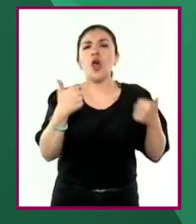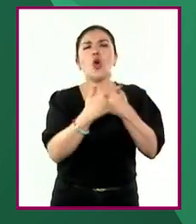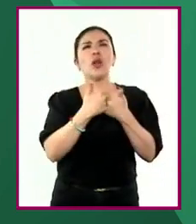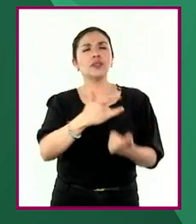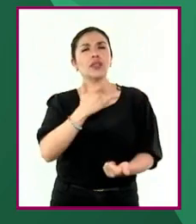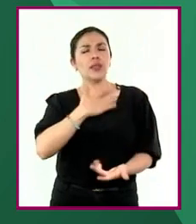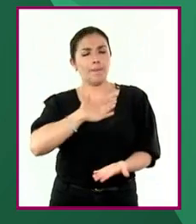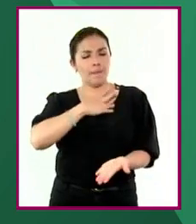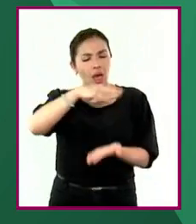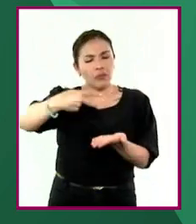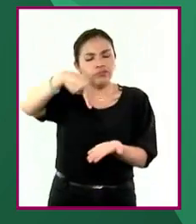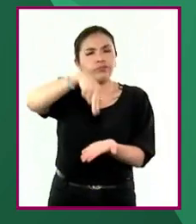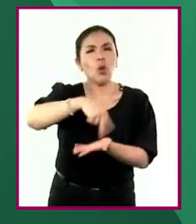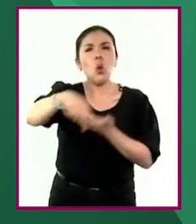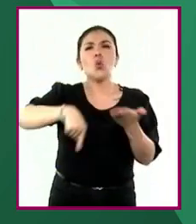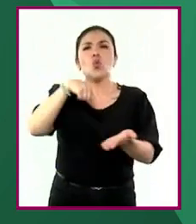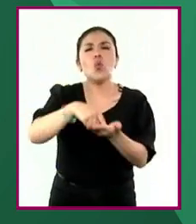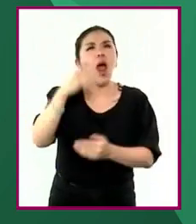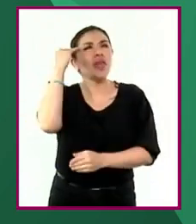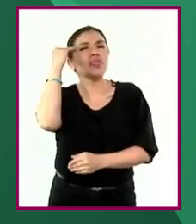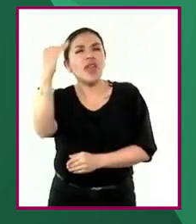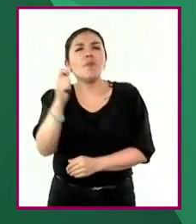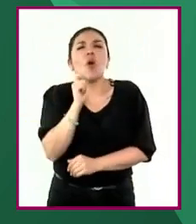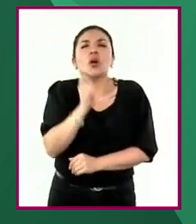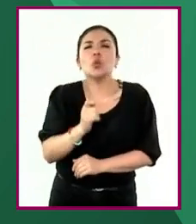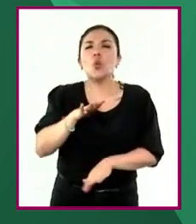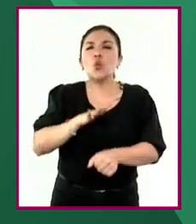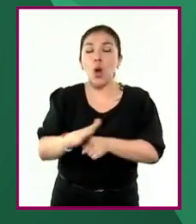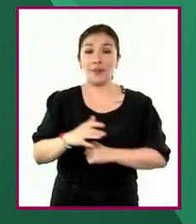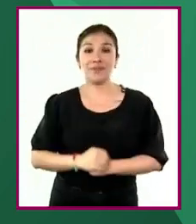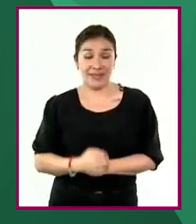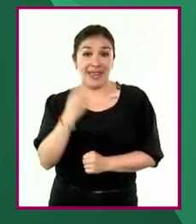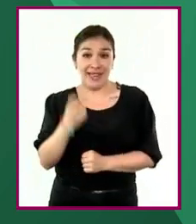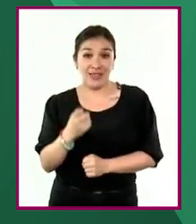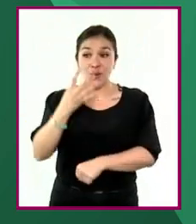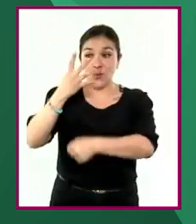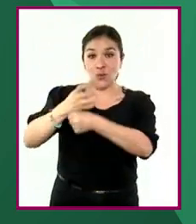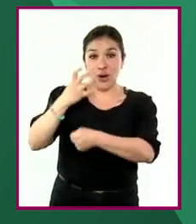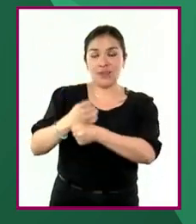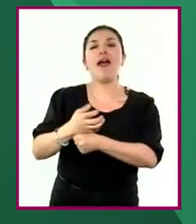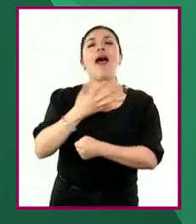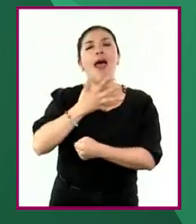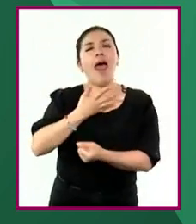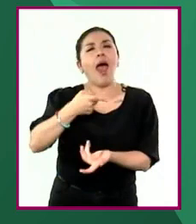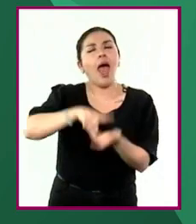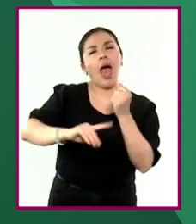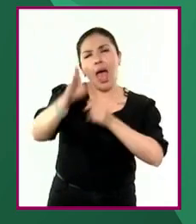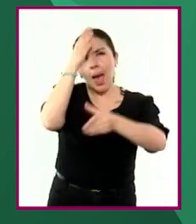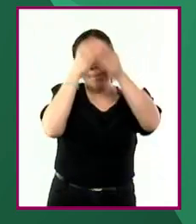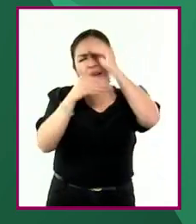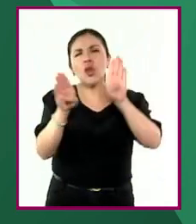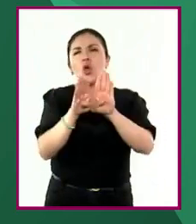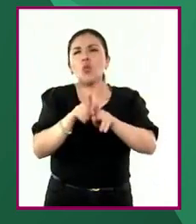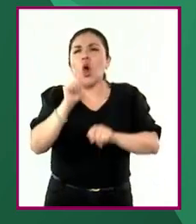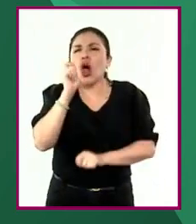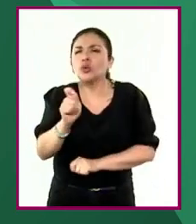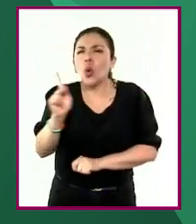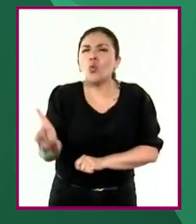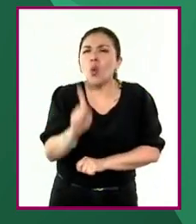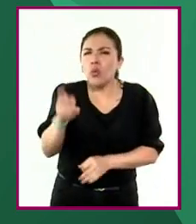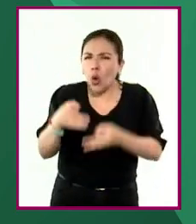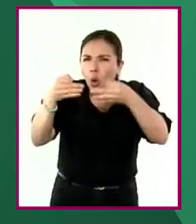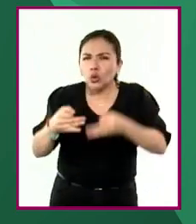en el tiempo y el espacio. Asimismo, en esta fase cuatro, aprenderán acerca de los pueblos